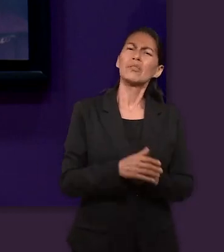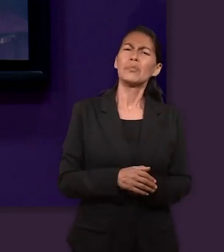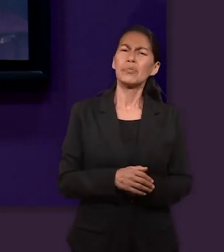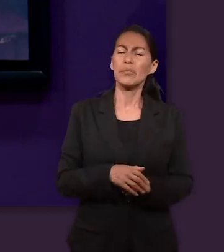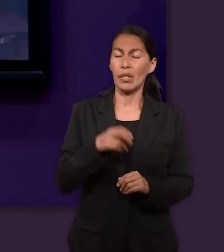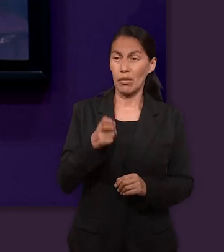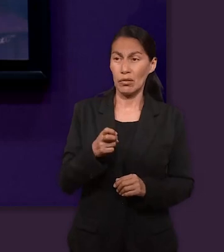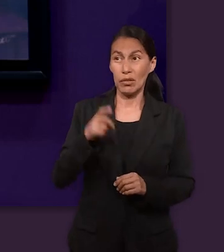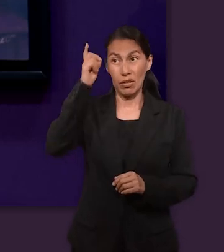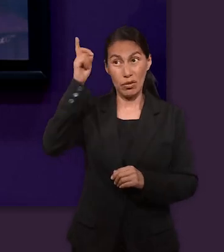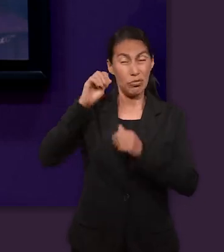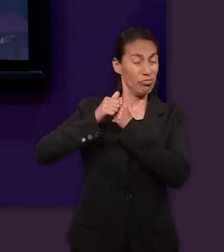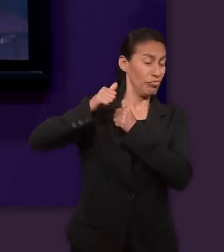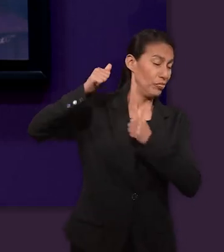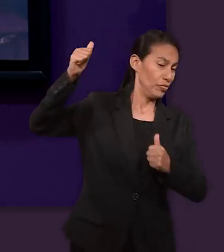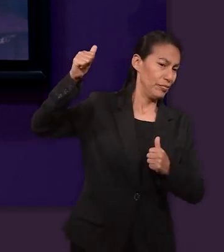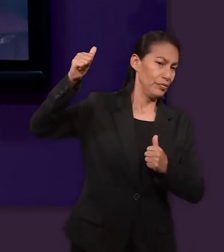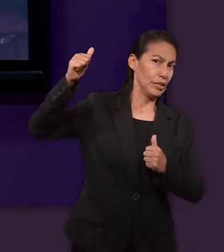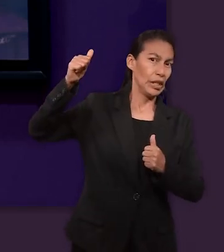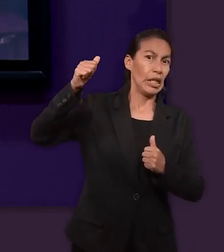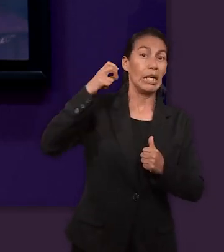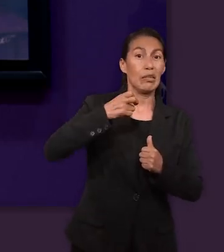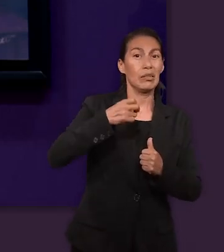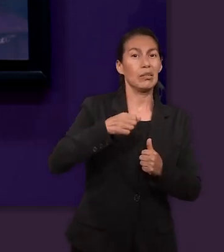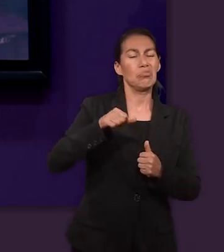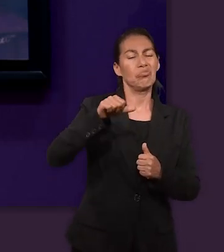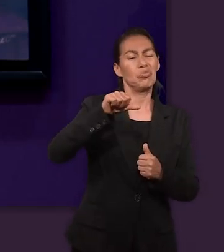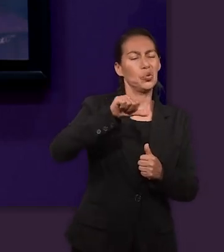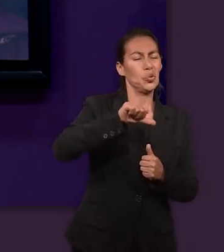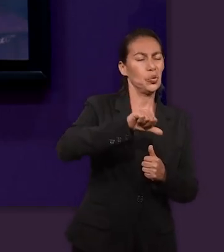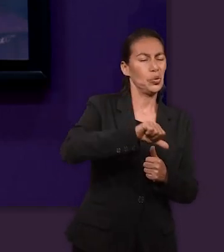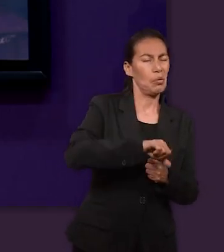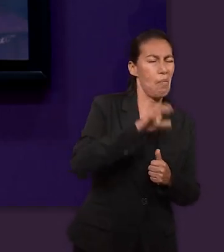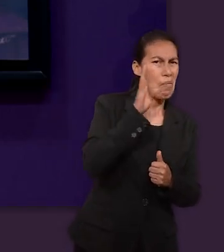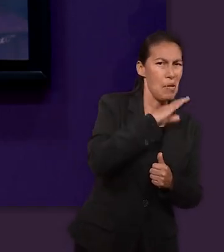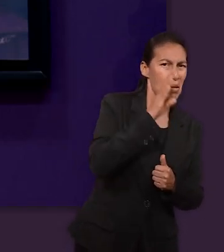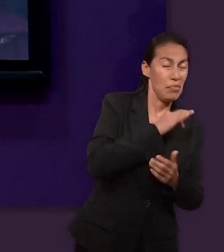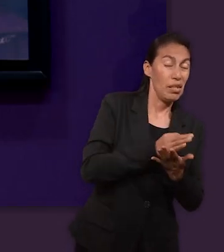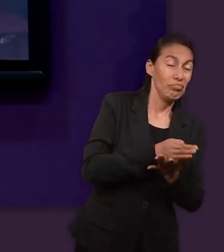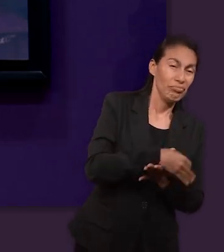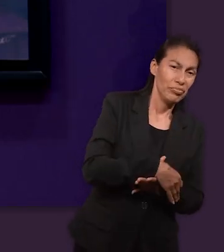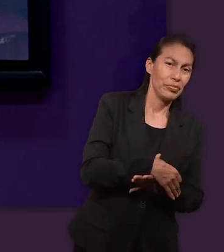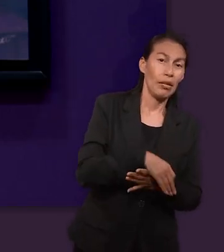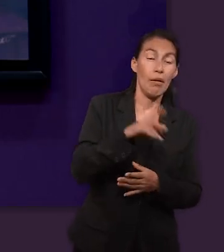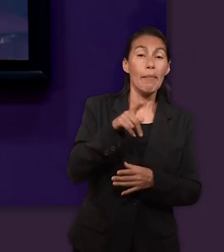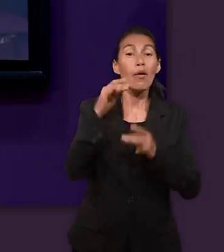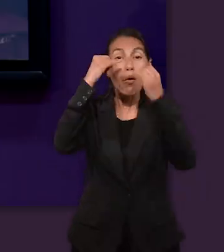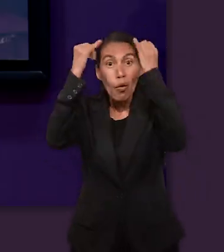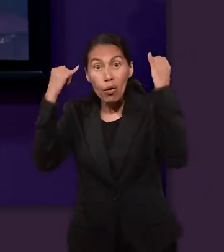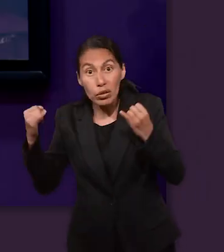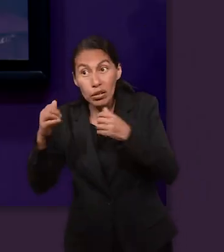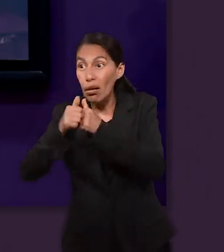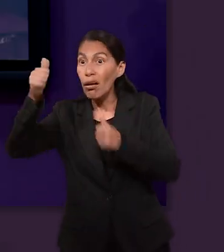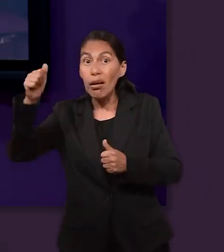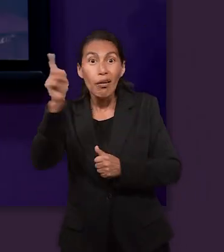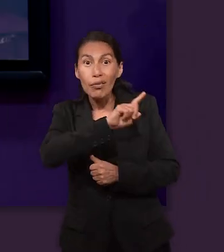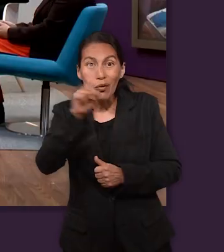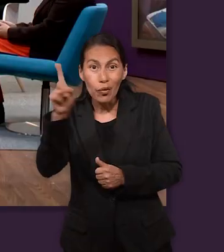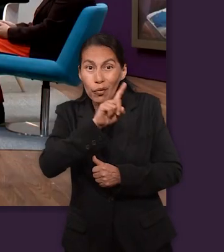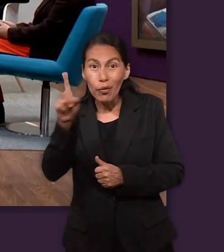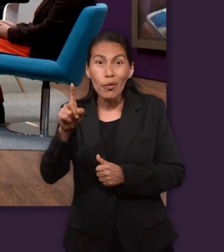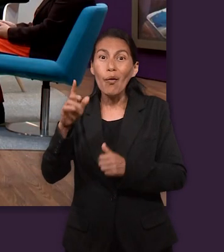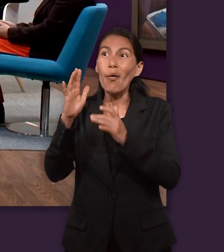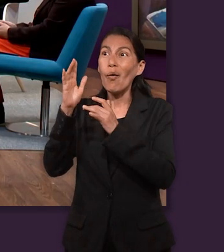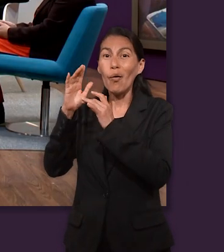porque no los merecemos, sacamos a Dios de la ecuación y entonces nos empieza a ir mal. Yo creo que esa fue la clave de José, porque bueno, seguramente tuvo